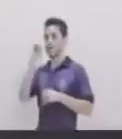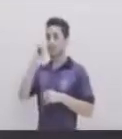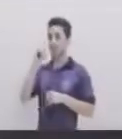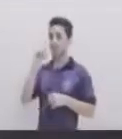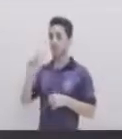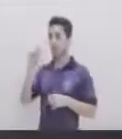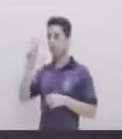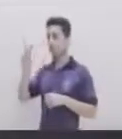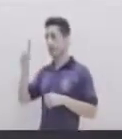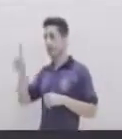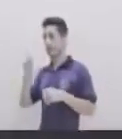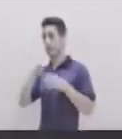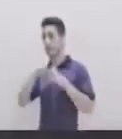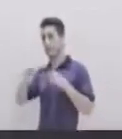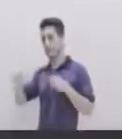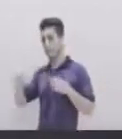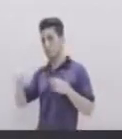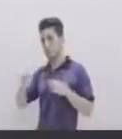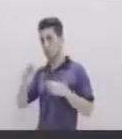.21 metros